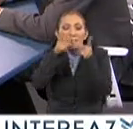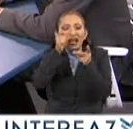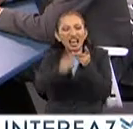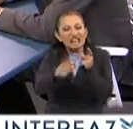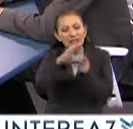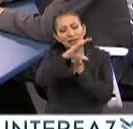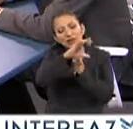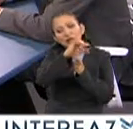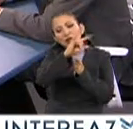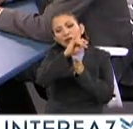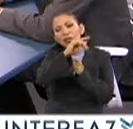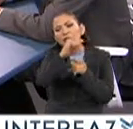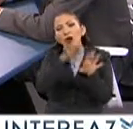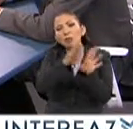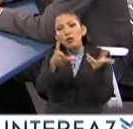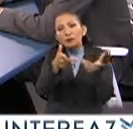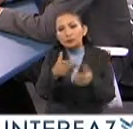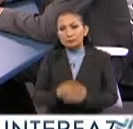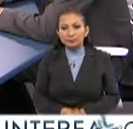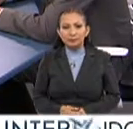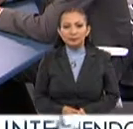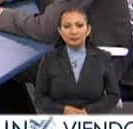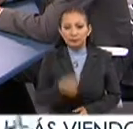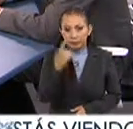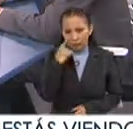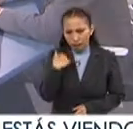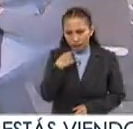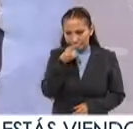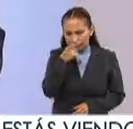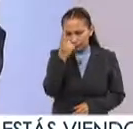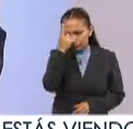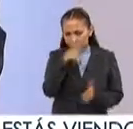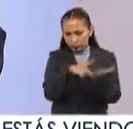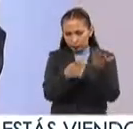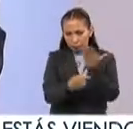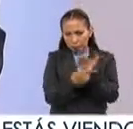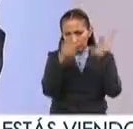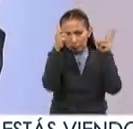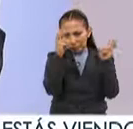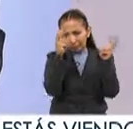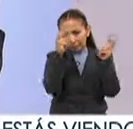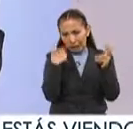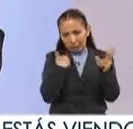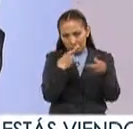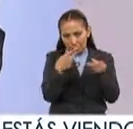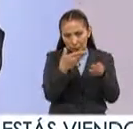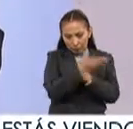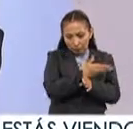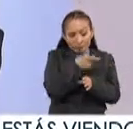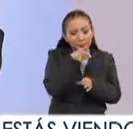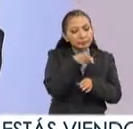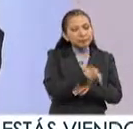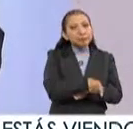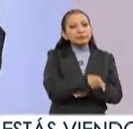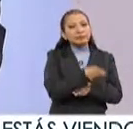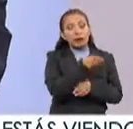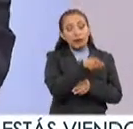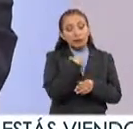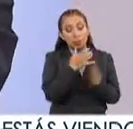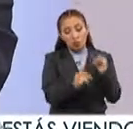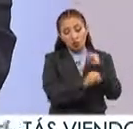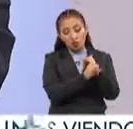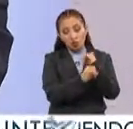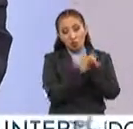construcción de ciudadanía. ¿Cómo lo hace? Así es. Mira, te quiero comentar un proyecto que desarrollamos, que es una